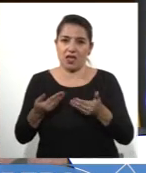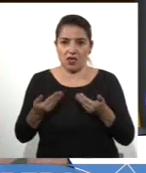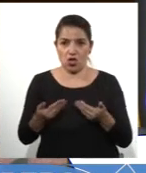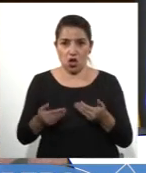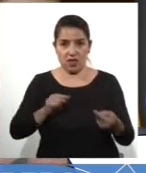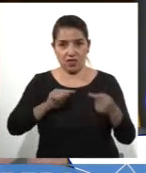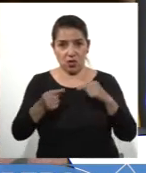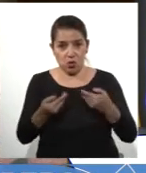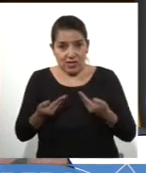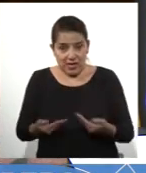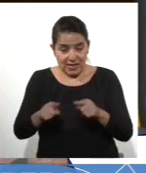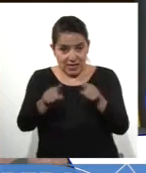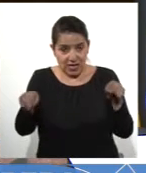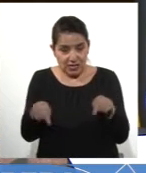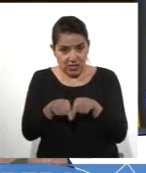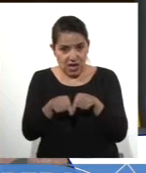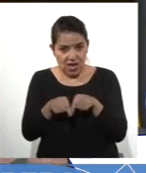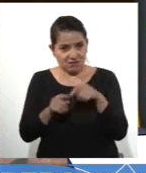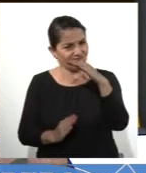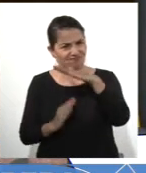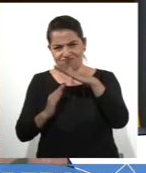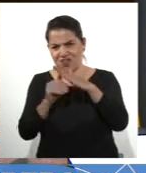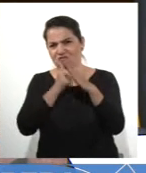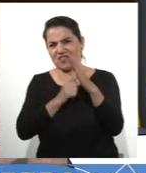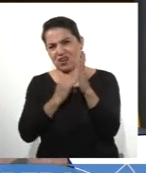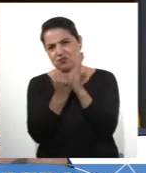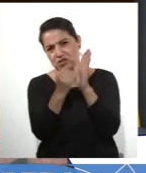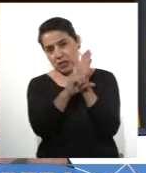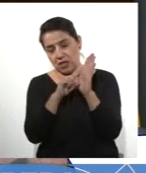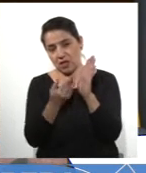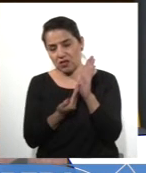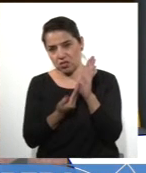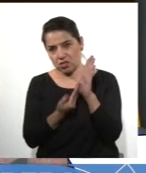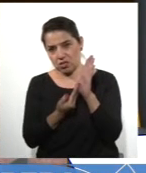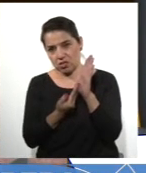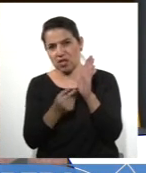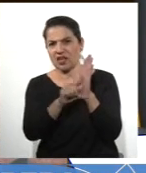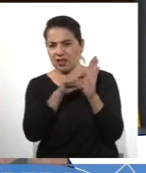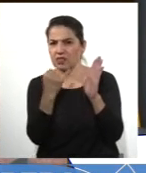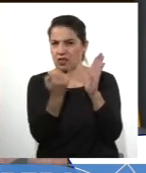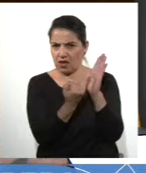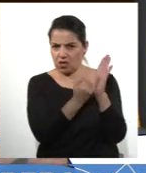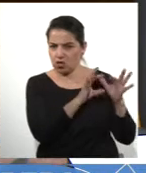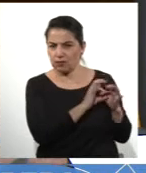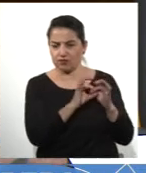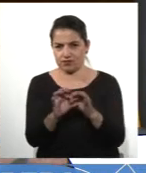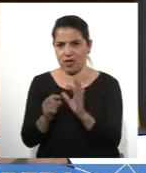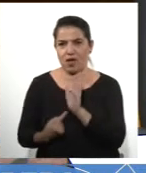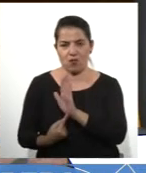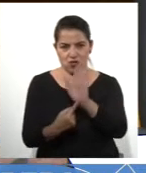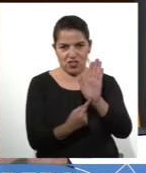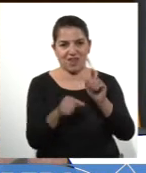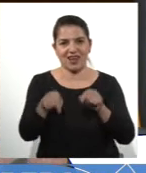se discute en esta sala, quedaron pendientes indicaciones. Indicaciones que daban cuenta además de esta